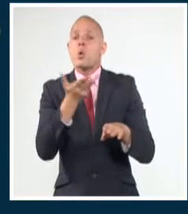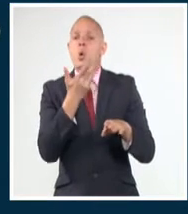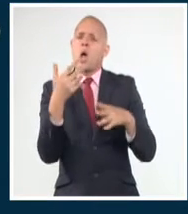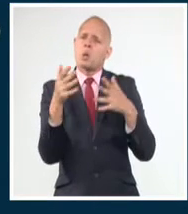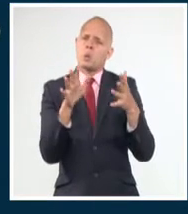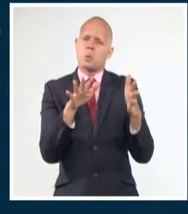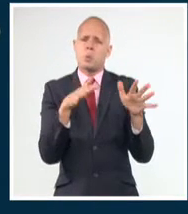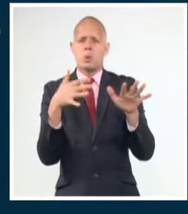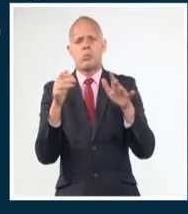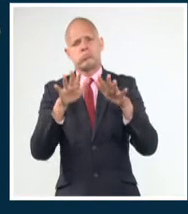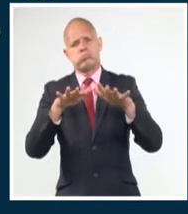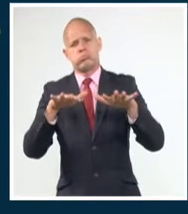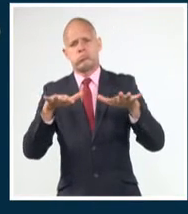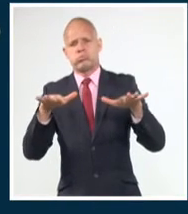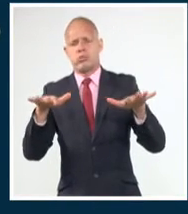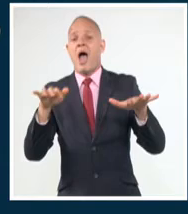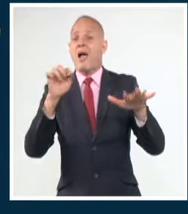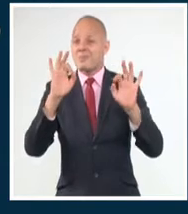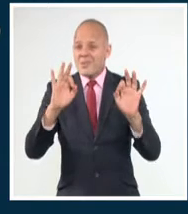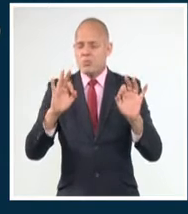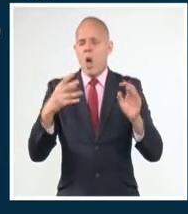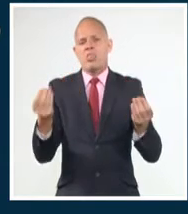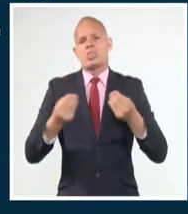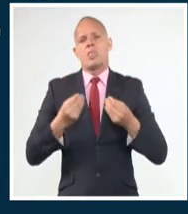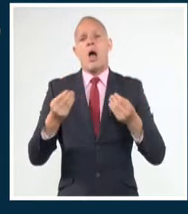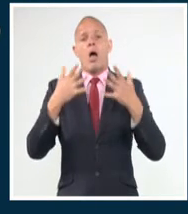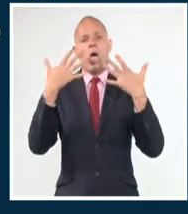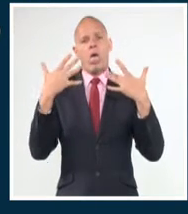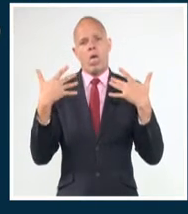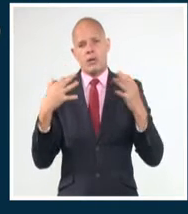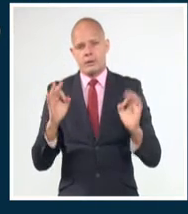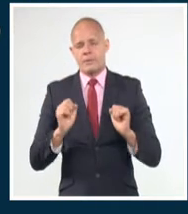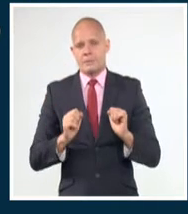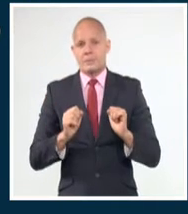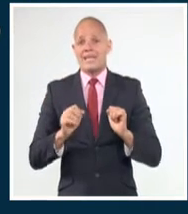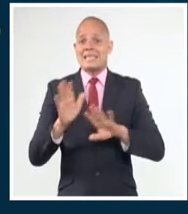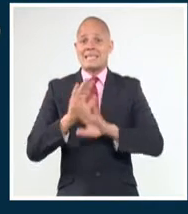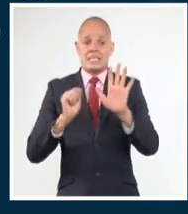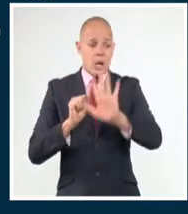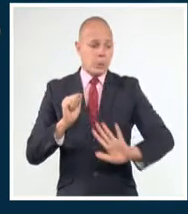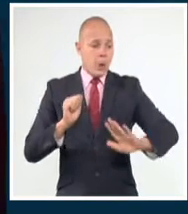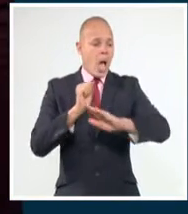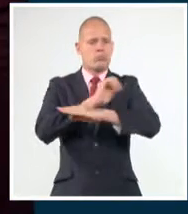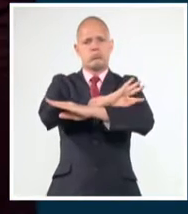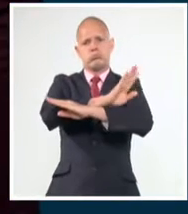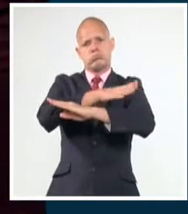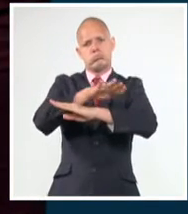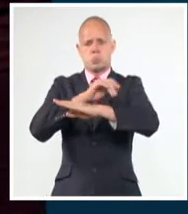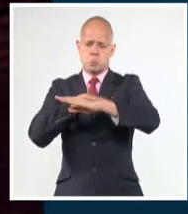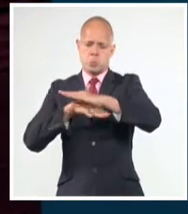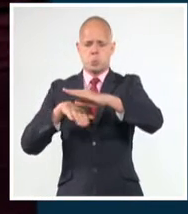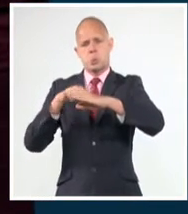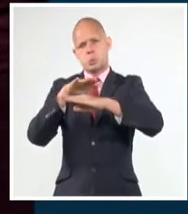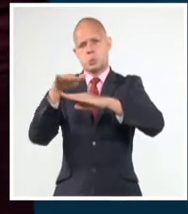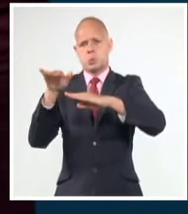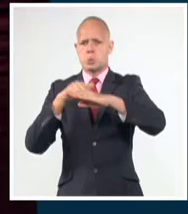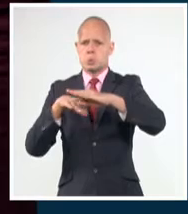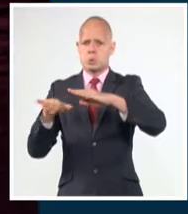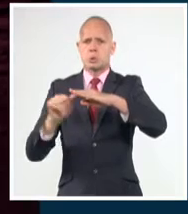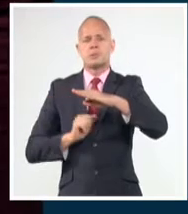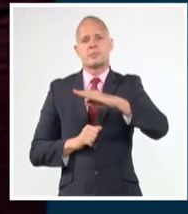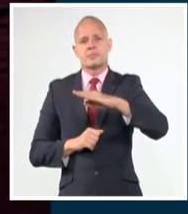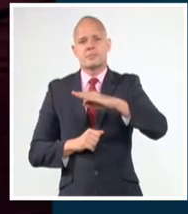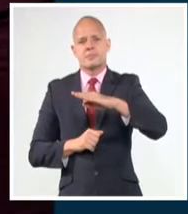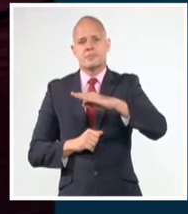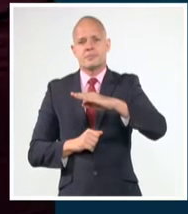también hará sentir mucho calor. Habrá poco oleaje en ambos litorales orientales así como en el sur occidental y mar tranquila